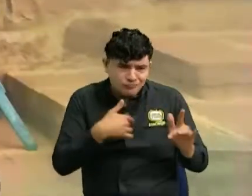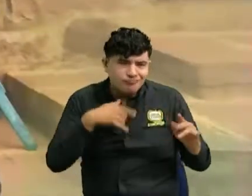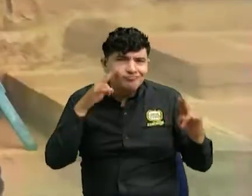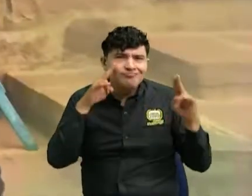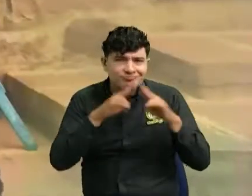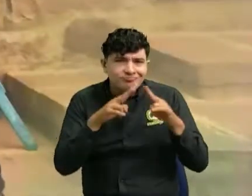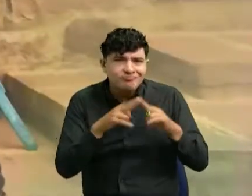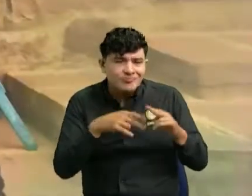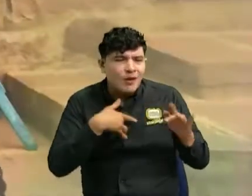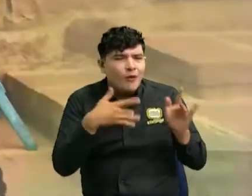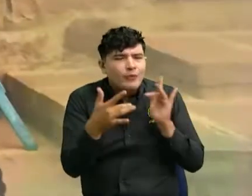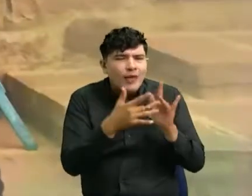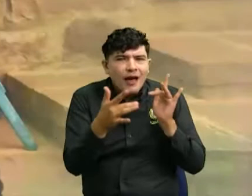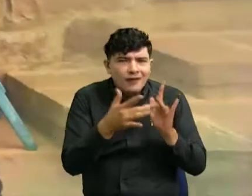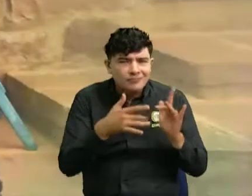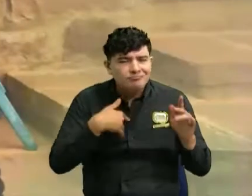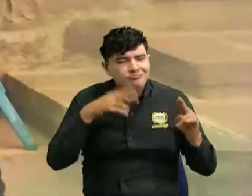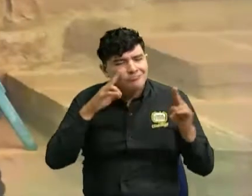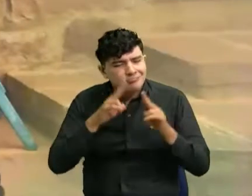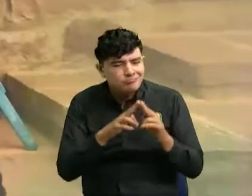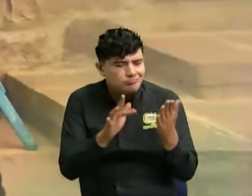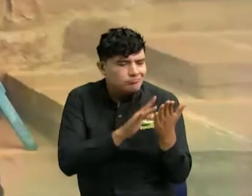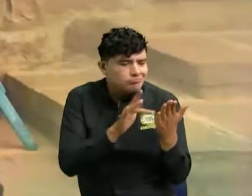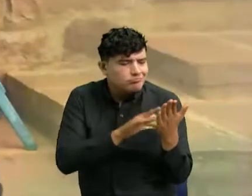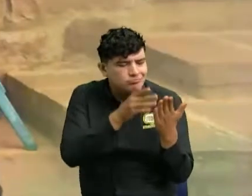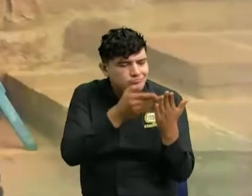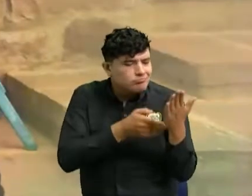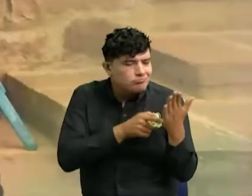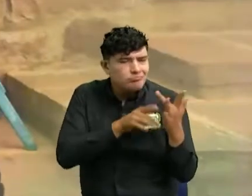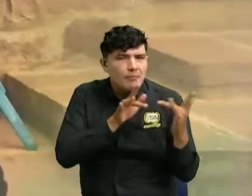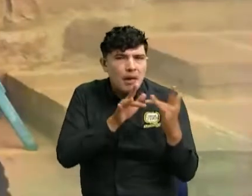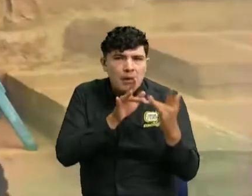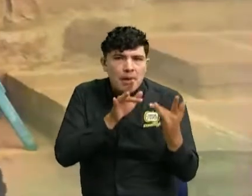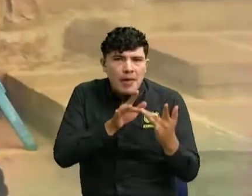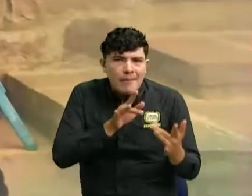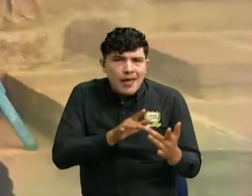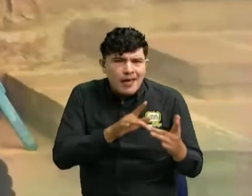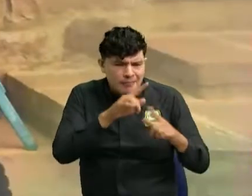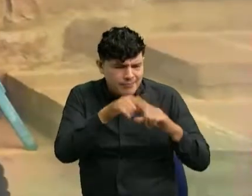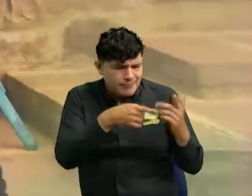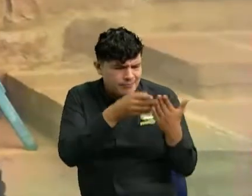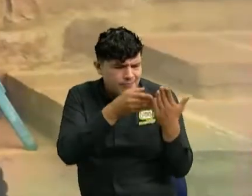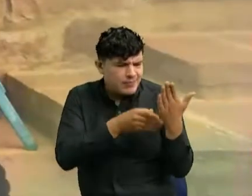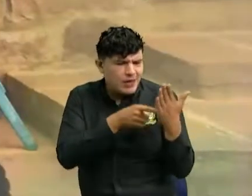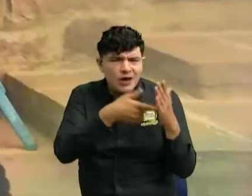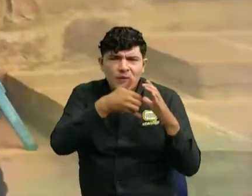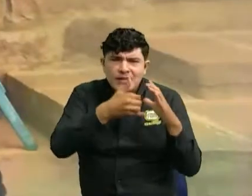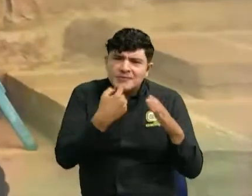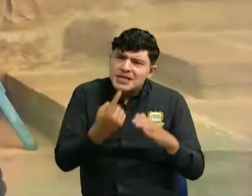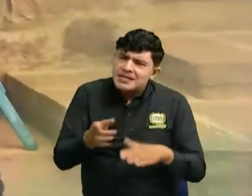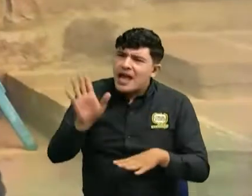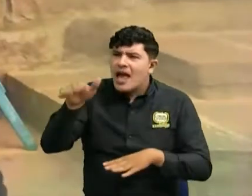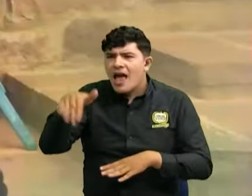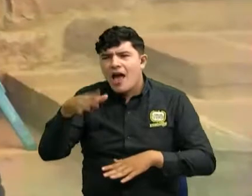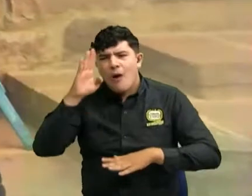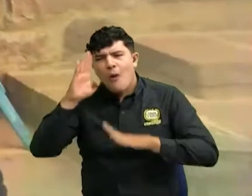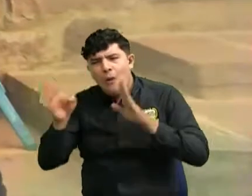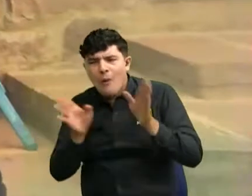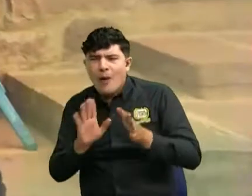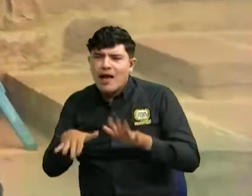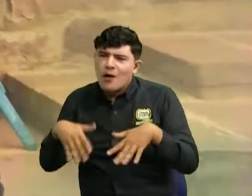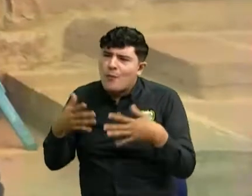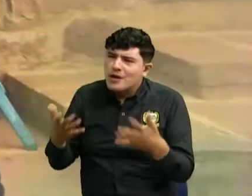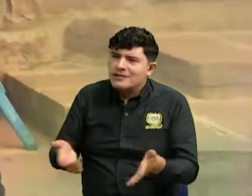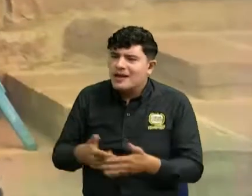que uno pues tiene, valga la redundancia, contacto frecuente. Y los saludan y le dicen, ¿cómo están? No sé qué, estoy